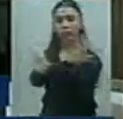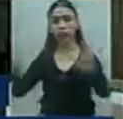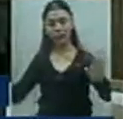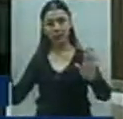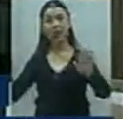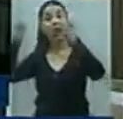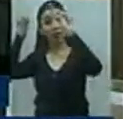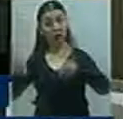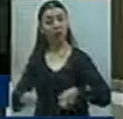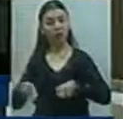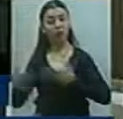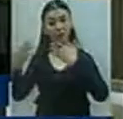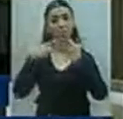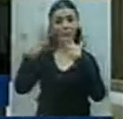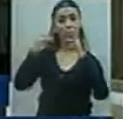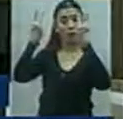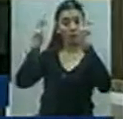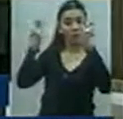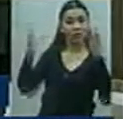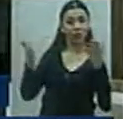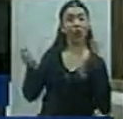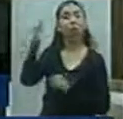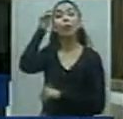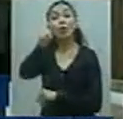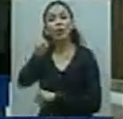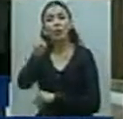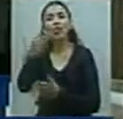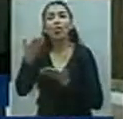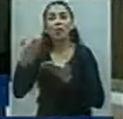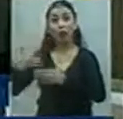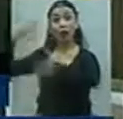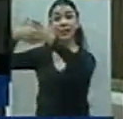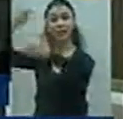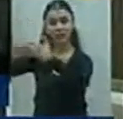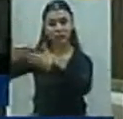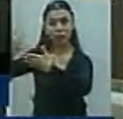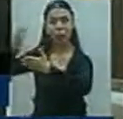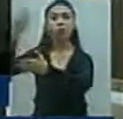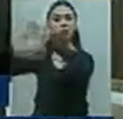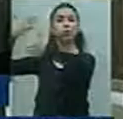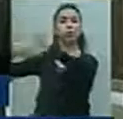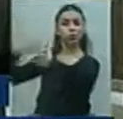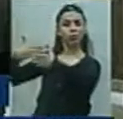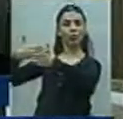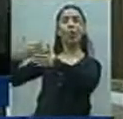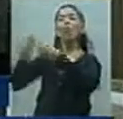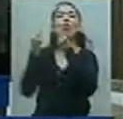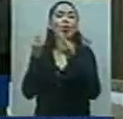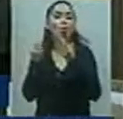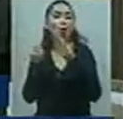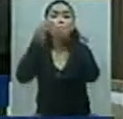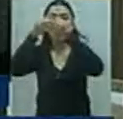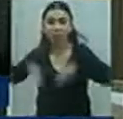Pero, ¿cómo lo ve usted? No sé, ¿se ha avanzado? ¿Se ha trabajado? Creo que es como que estamos empezando de nuevo, no sé, mi